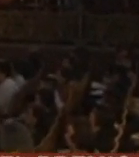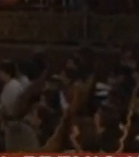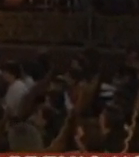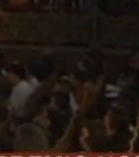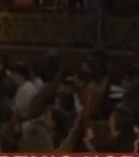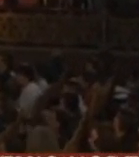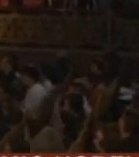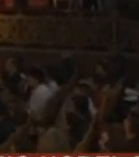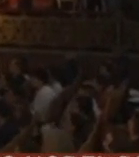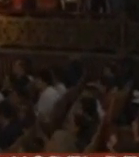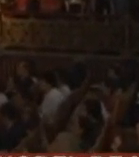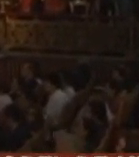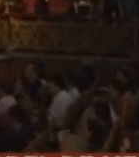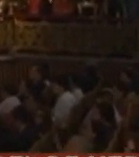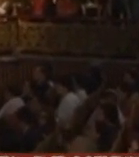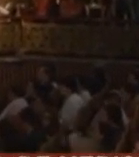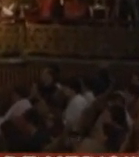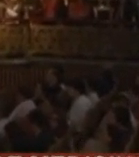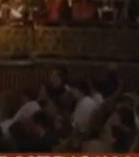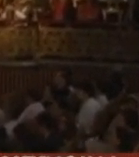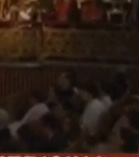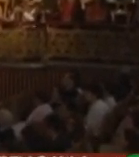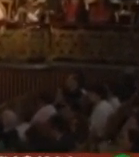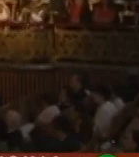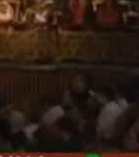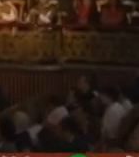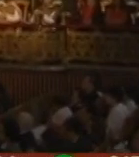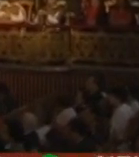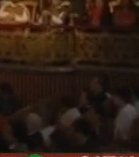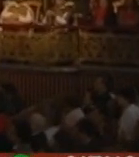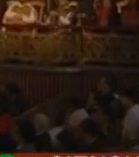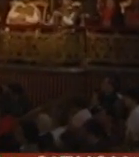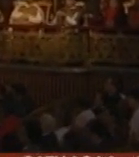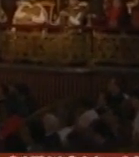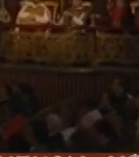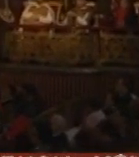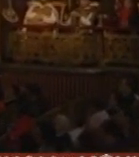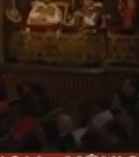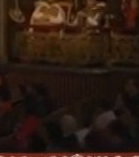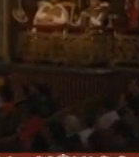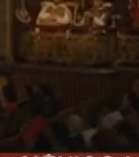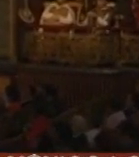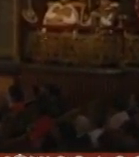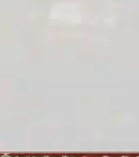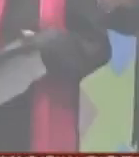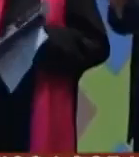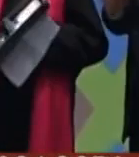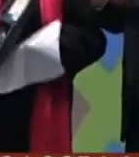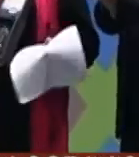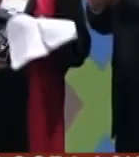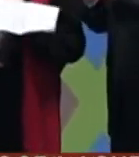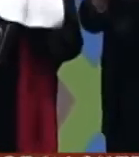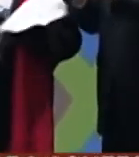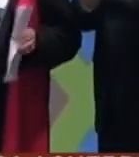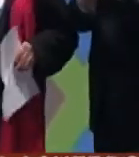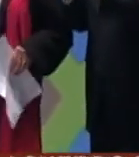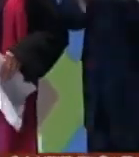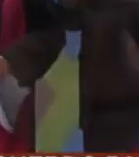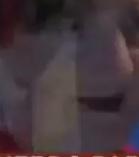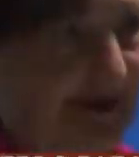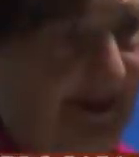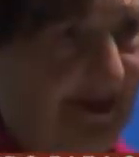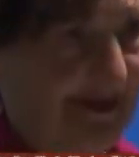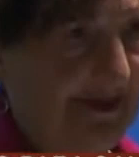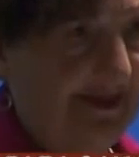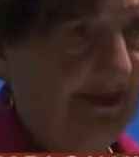escuderos y a quien con su venia rendiremos homenaje en estos lares en la inauguración del encuentro la